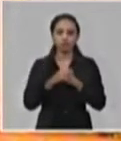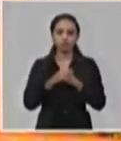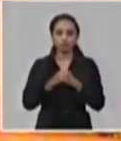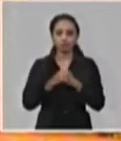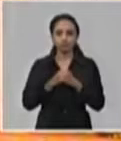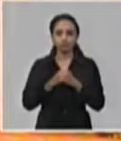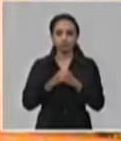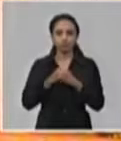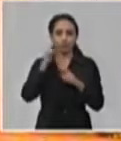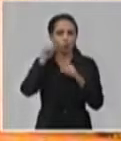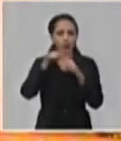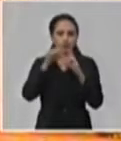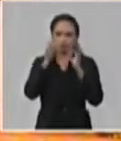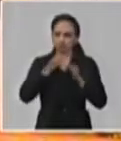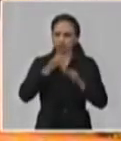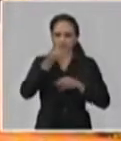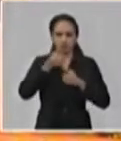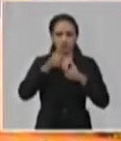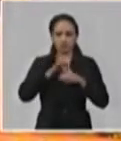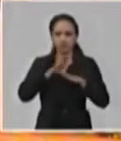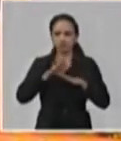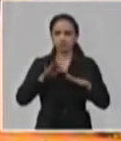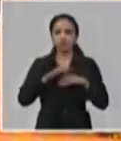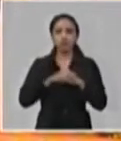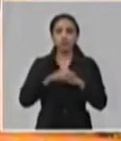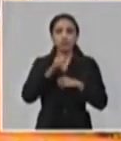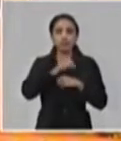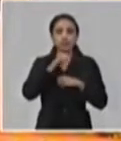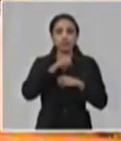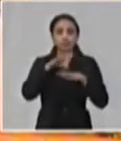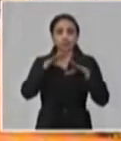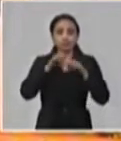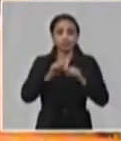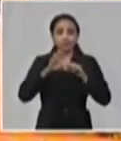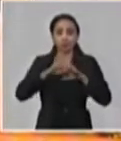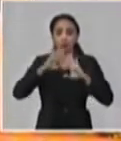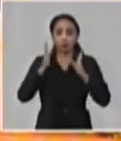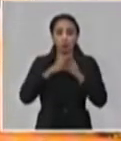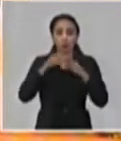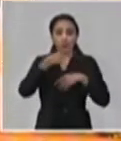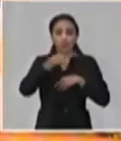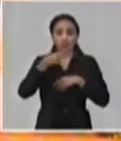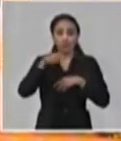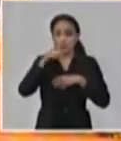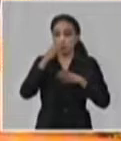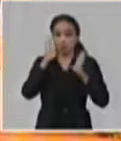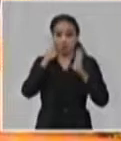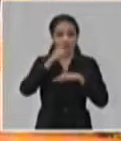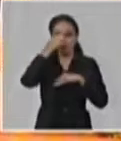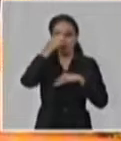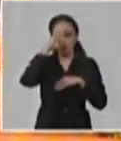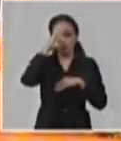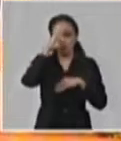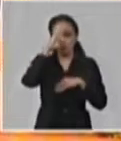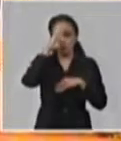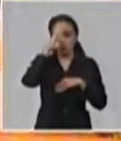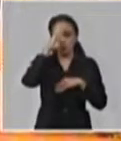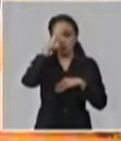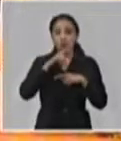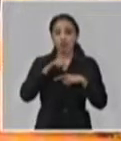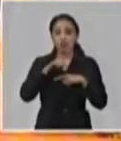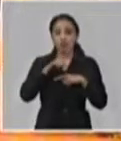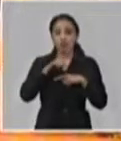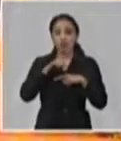con objetivos bien definidos, es decir, tratar de detener la entrada del virus del país, pero en caso de entrar,